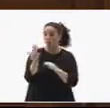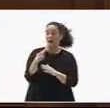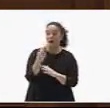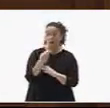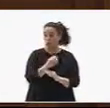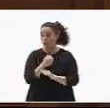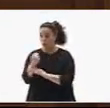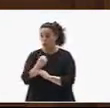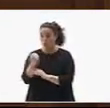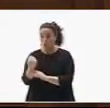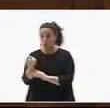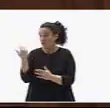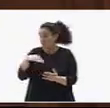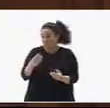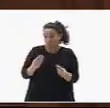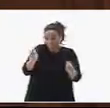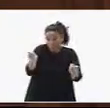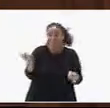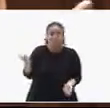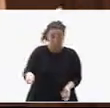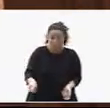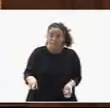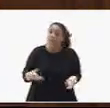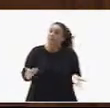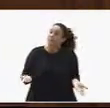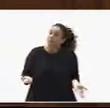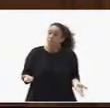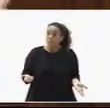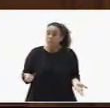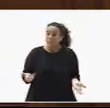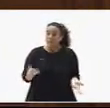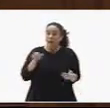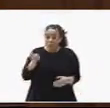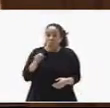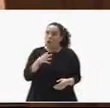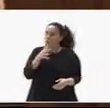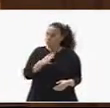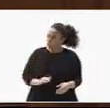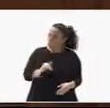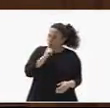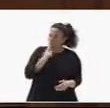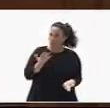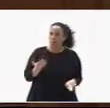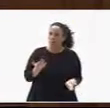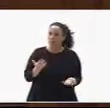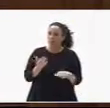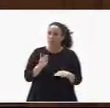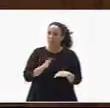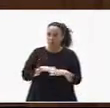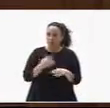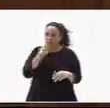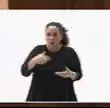evidentemente ya no tiene. Si esto no es motivo suficiente para presentarse a una cuestión de confianza,